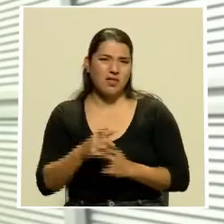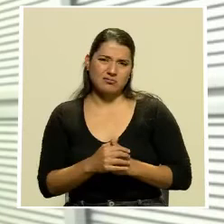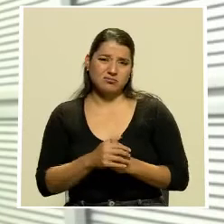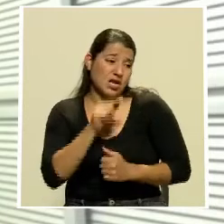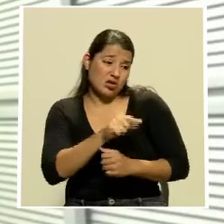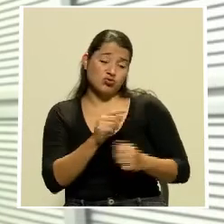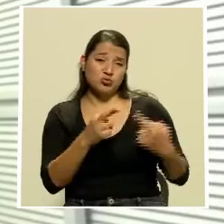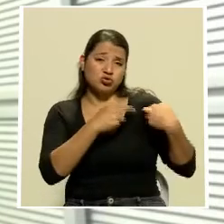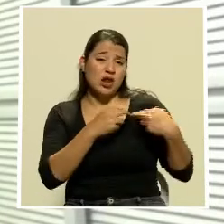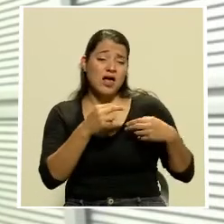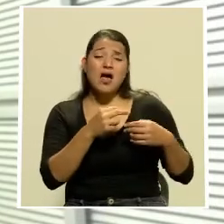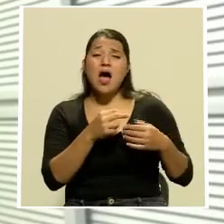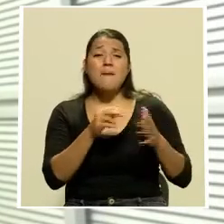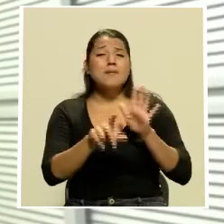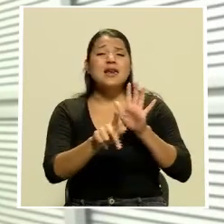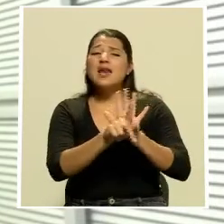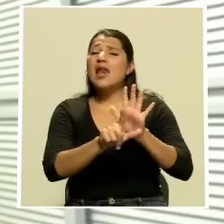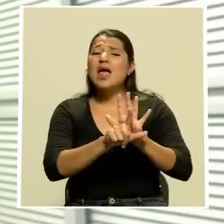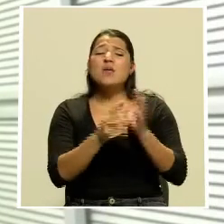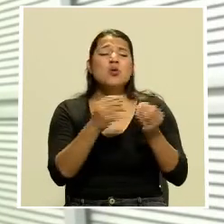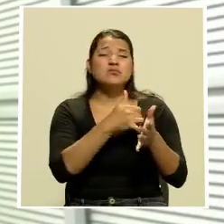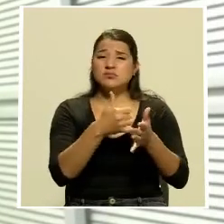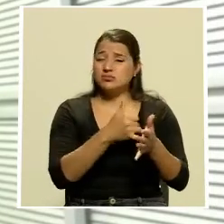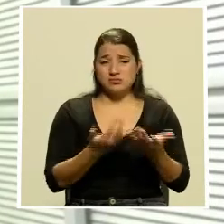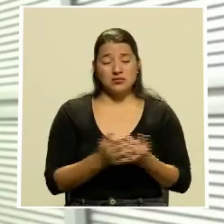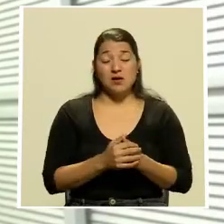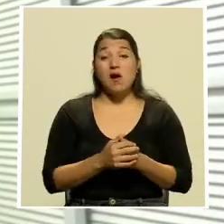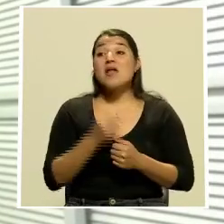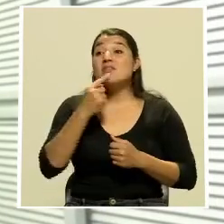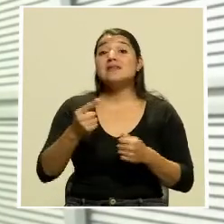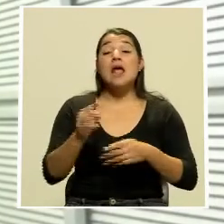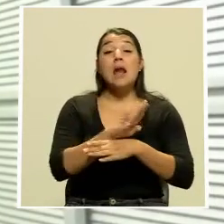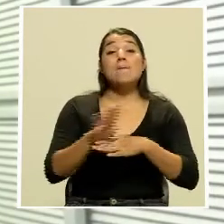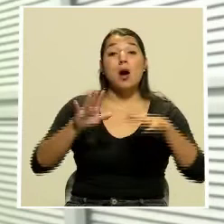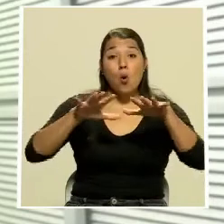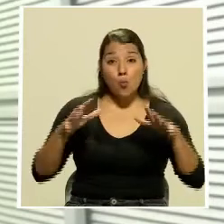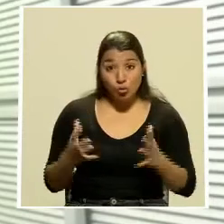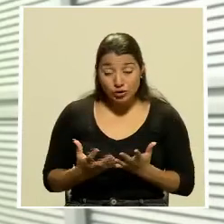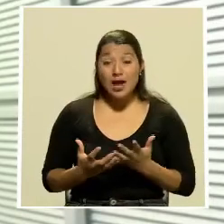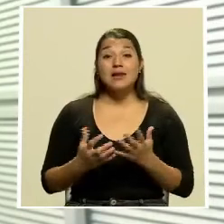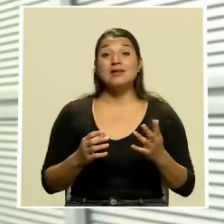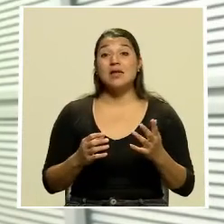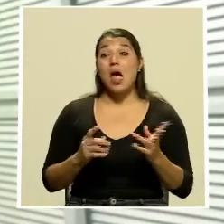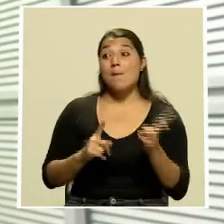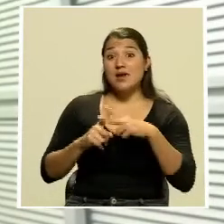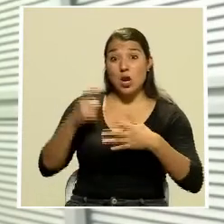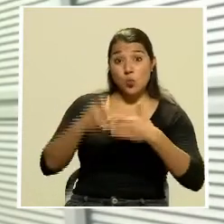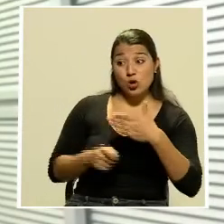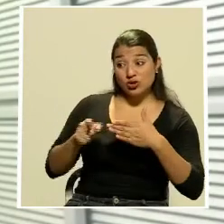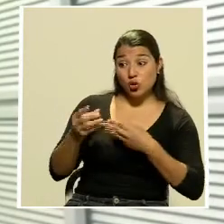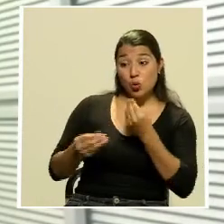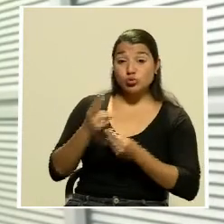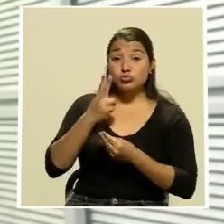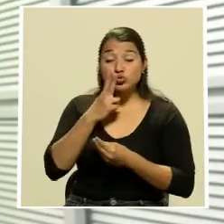contra la evasión y la ilusión el mismo banco mundial ha dicho que grabar productos de tabaco es un medio para